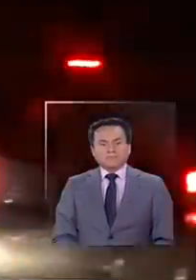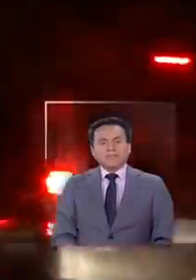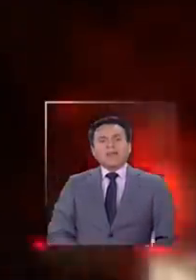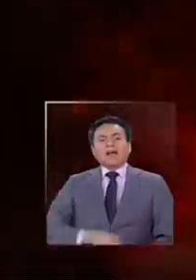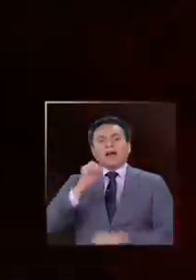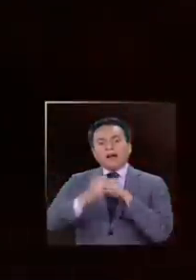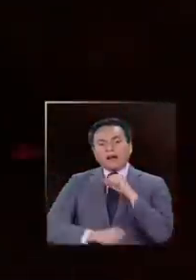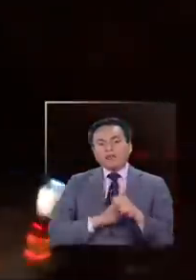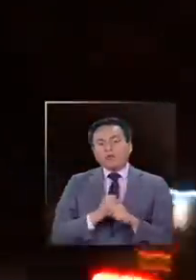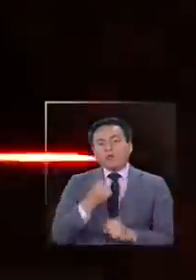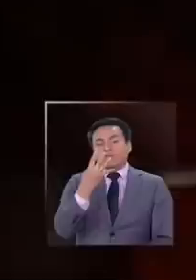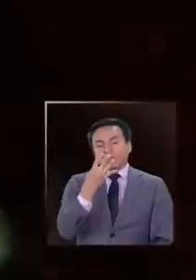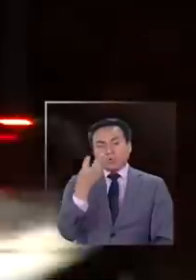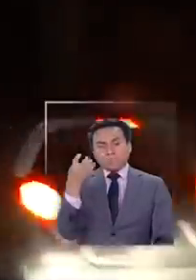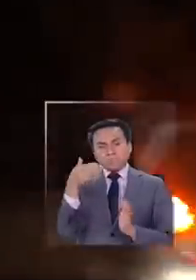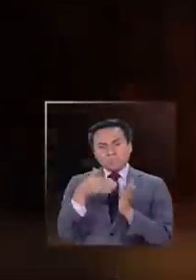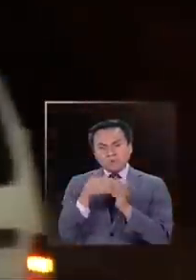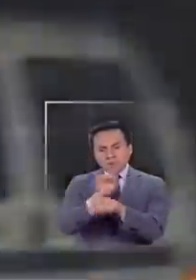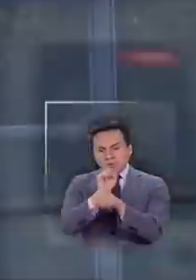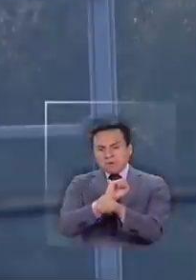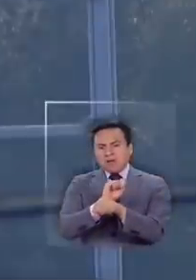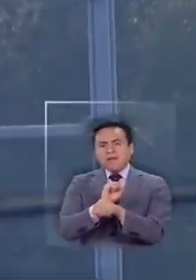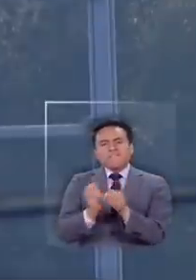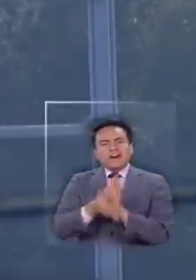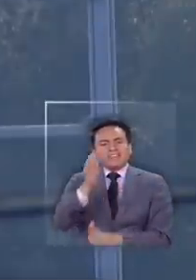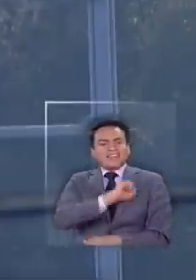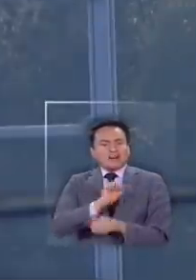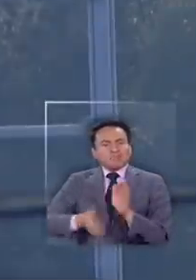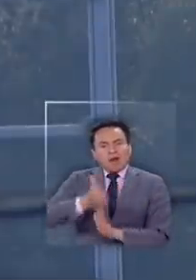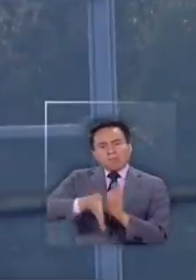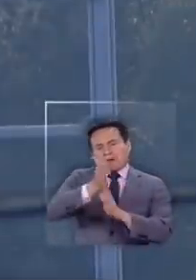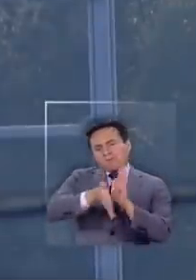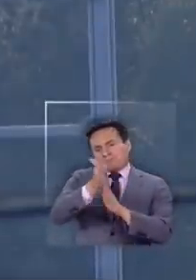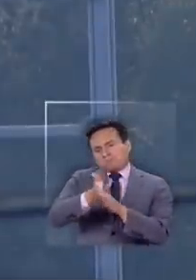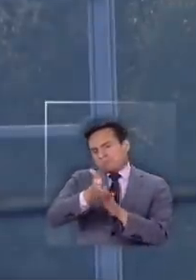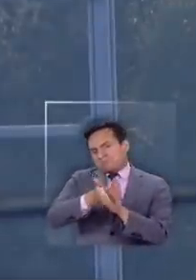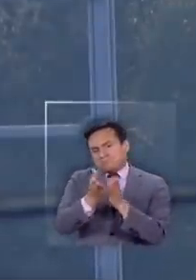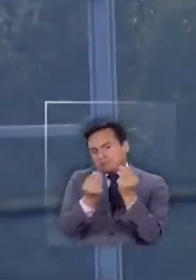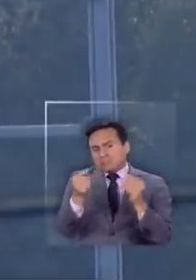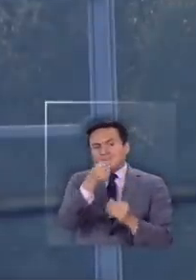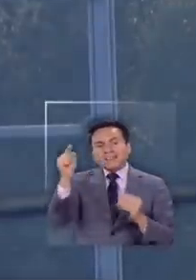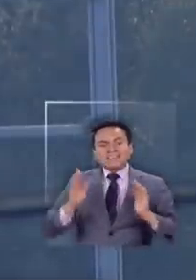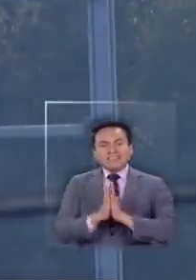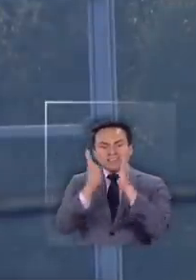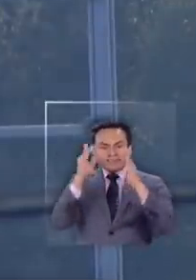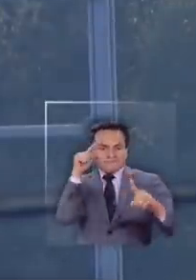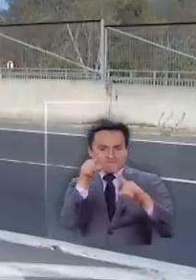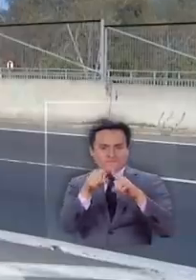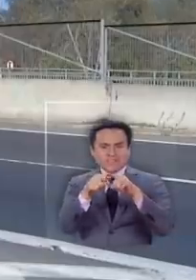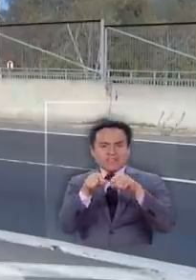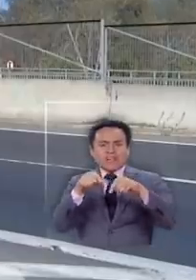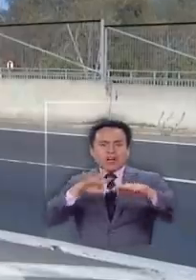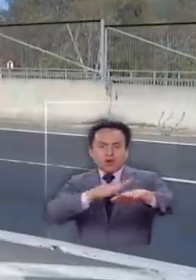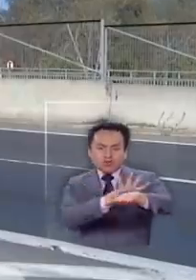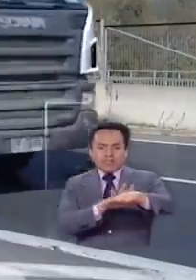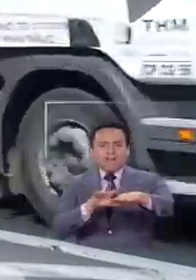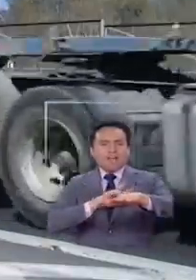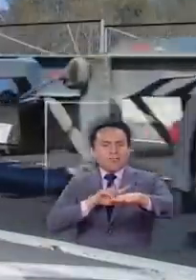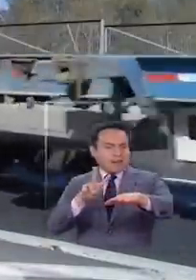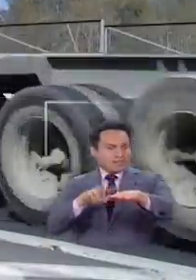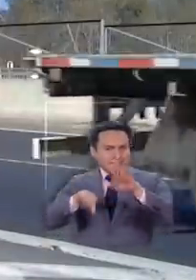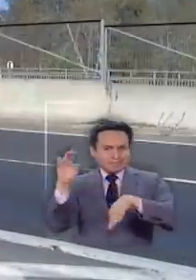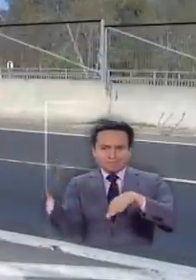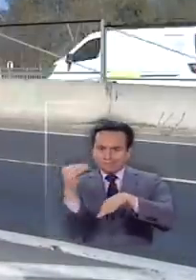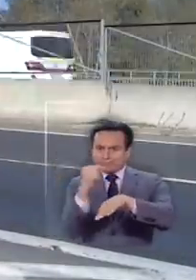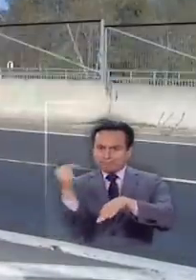Cada año, 400.000 vehículos abandonan Santiago en Semana Santa. El principal destino, la costa de la región de Valparaíso.